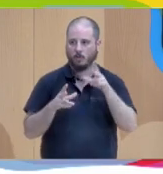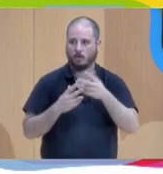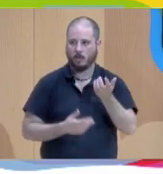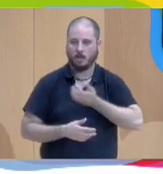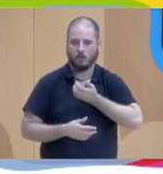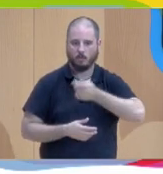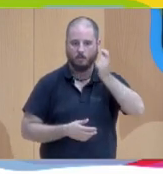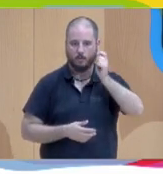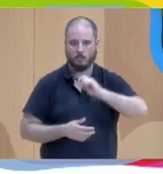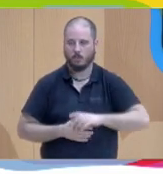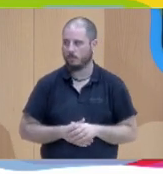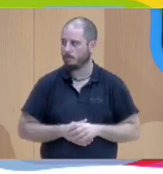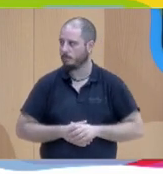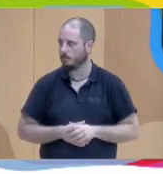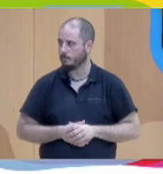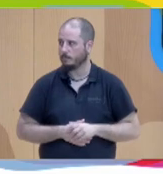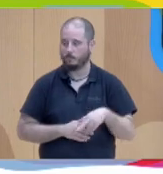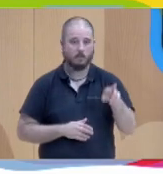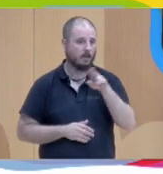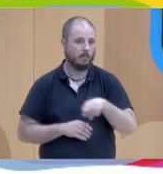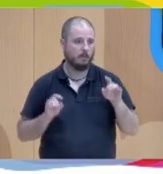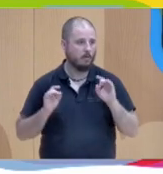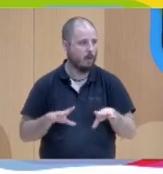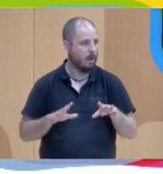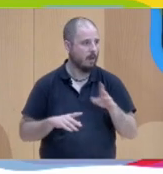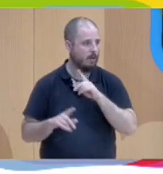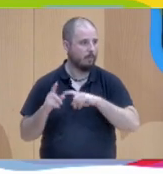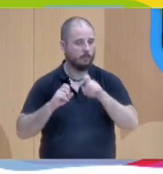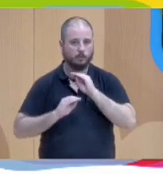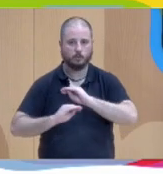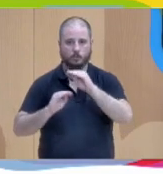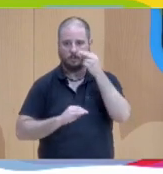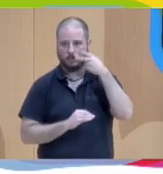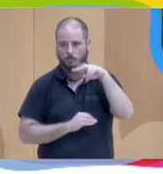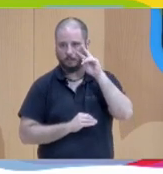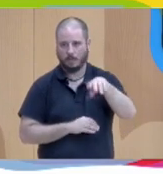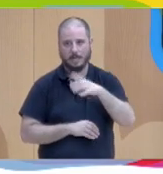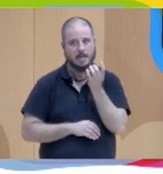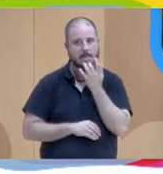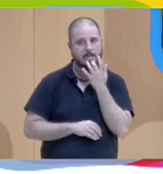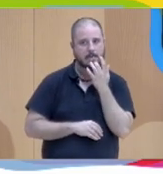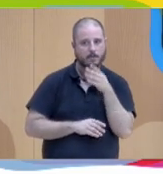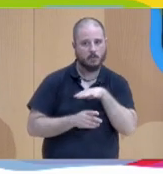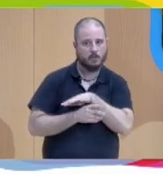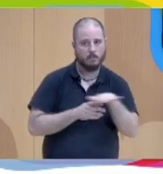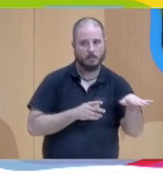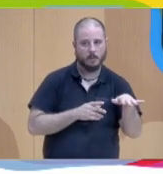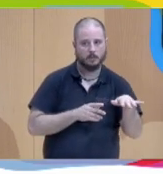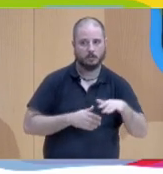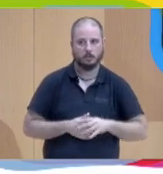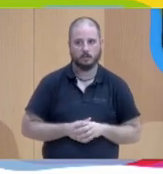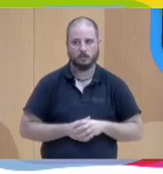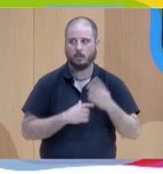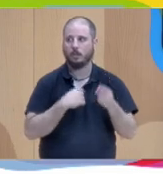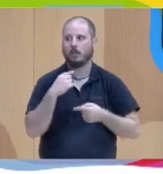Pamplona. Repetimos el esquema, les preguntamos por su experiencia, por los ejemplos y por el impacto y después ya nos